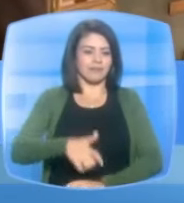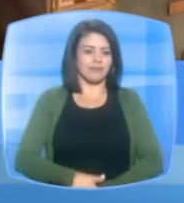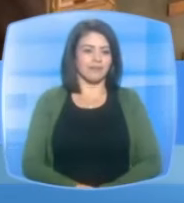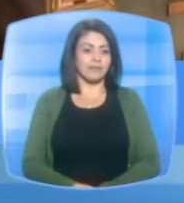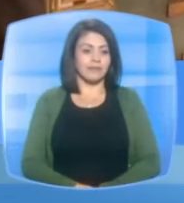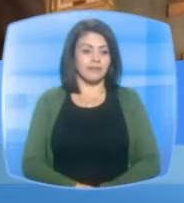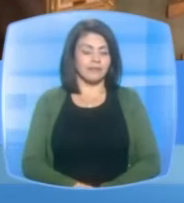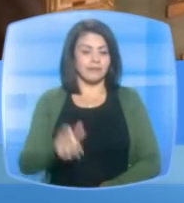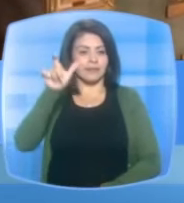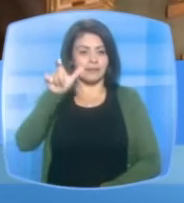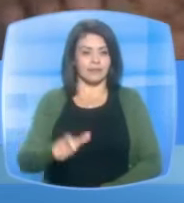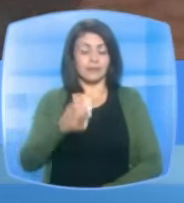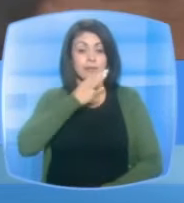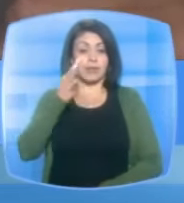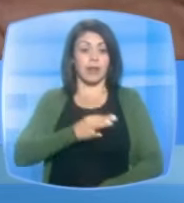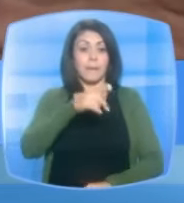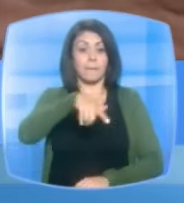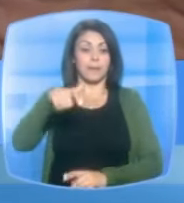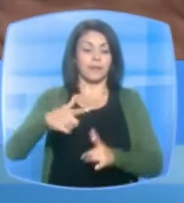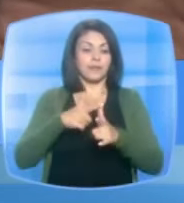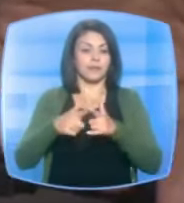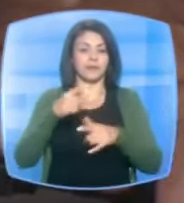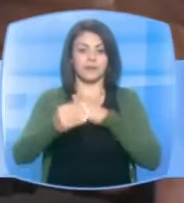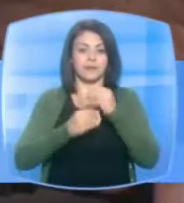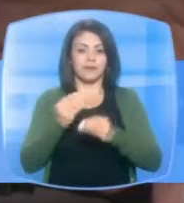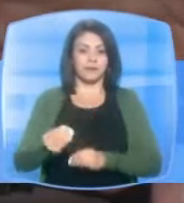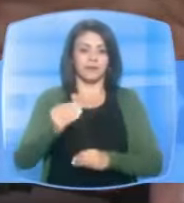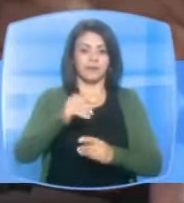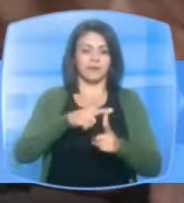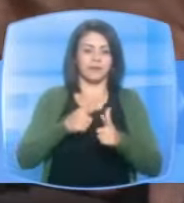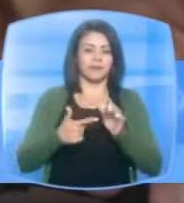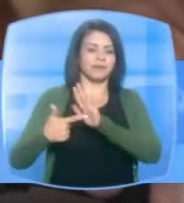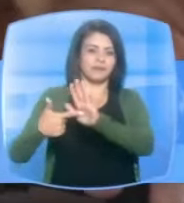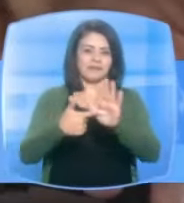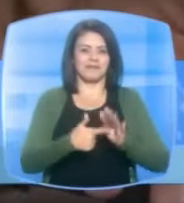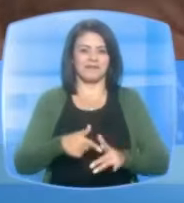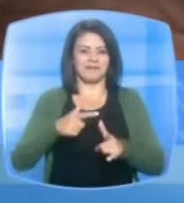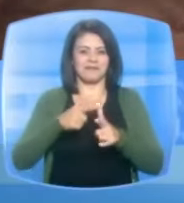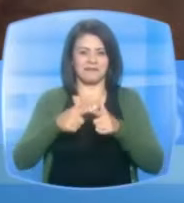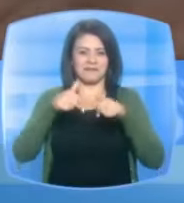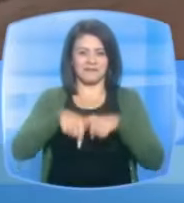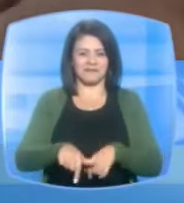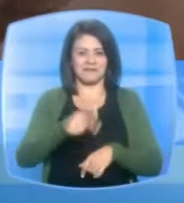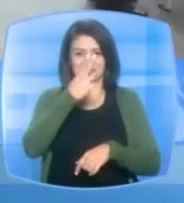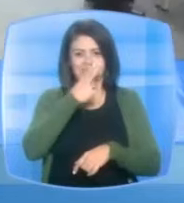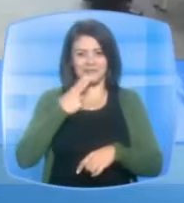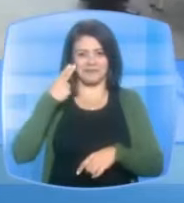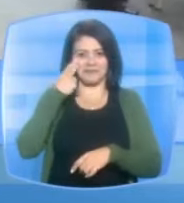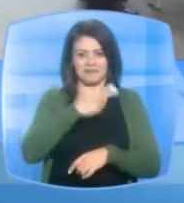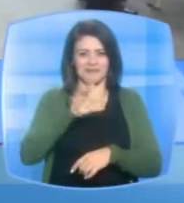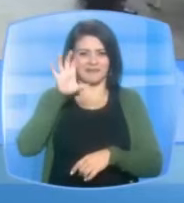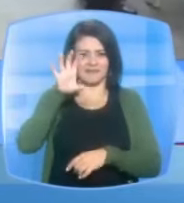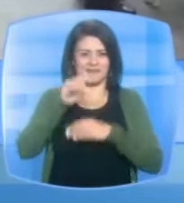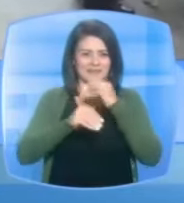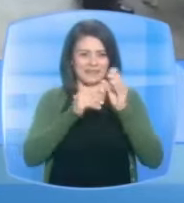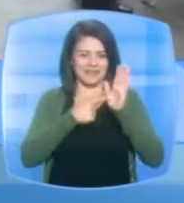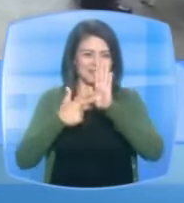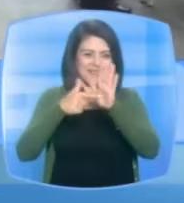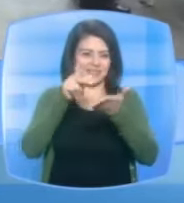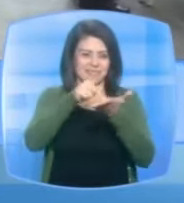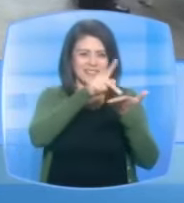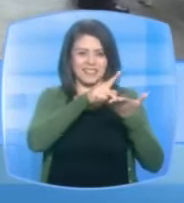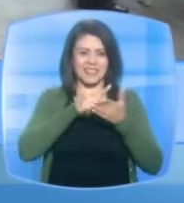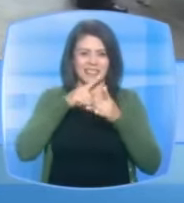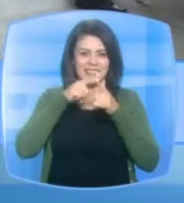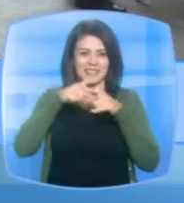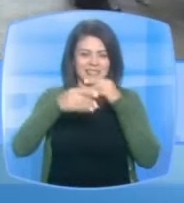Padrino López aseguró que la ciudadanía ratificará el próximo 3 de diciembre su compromiso con el país participando